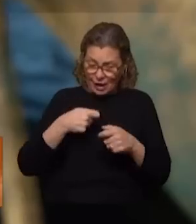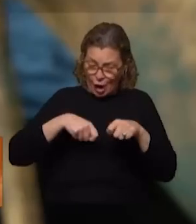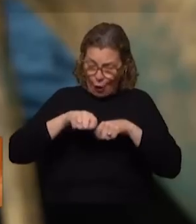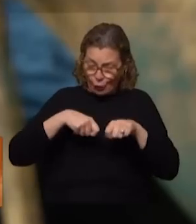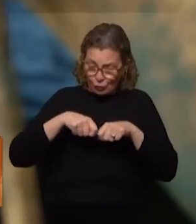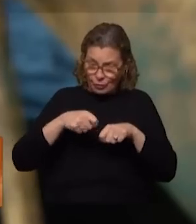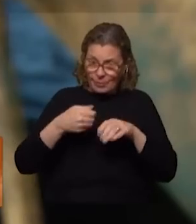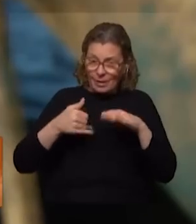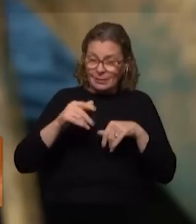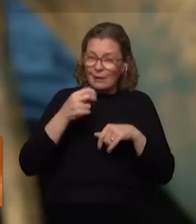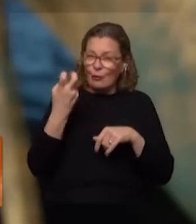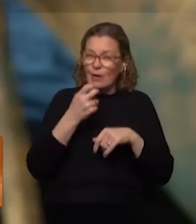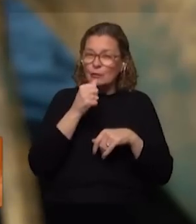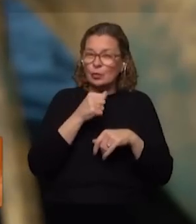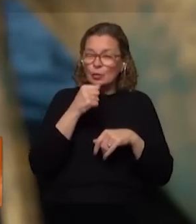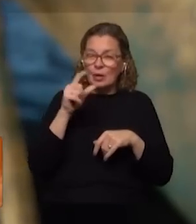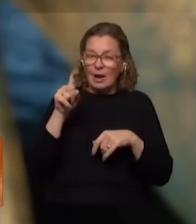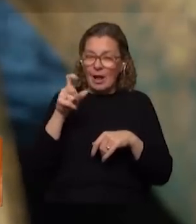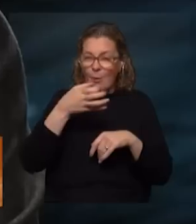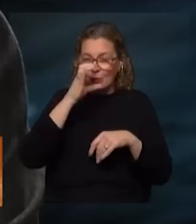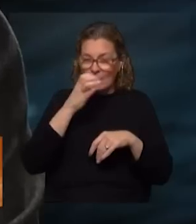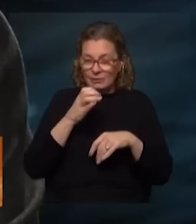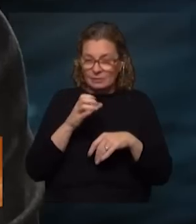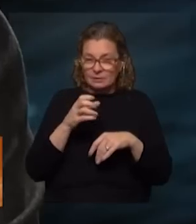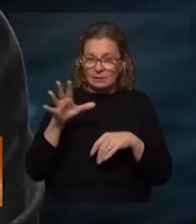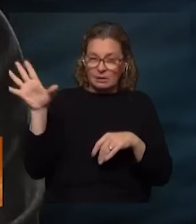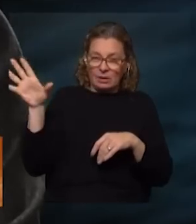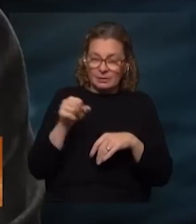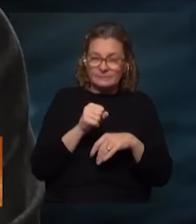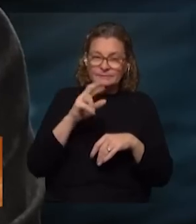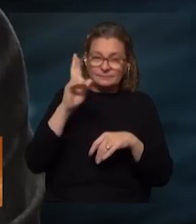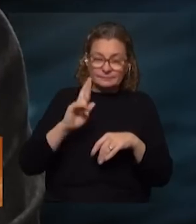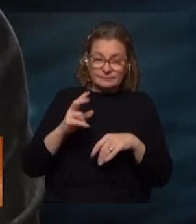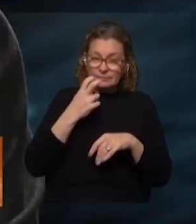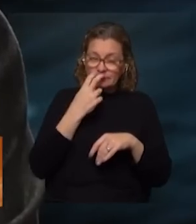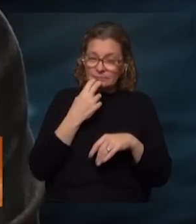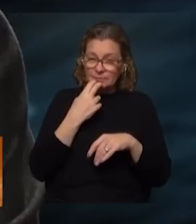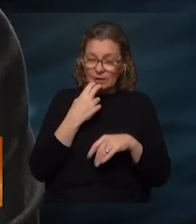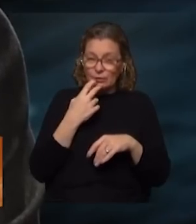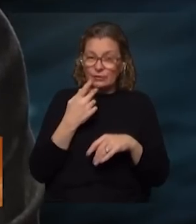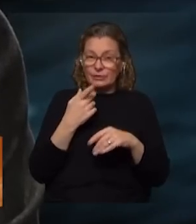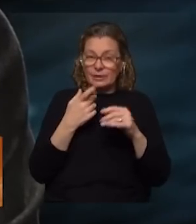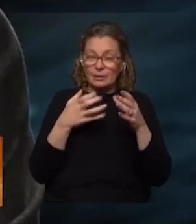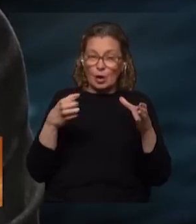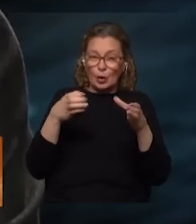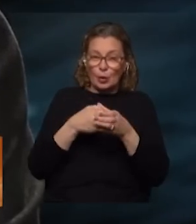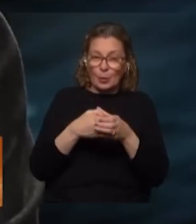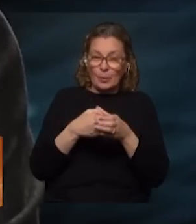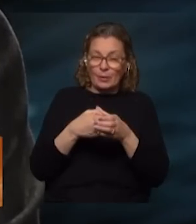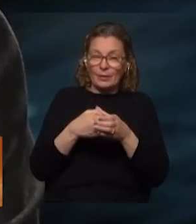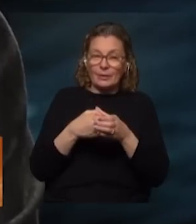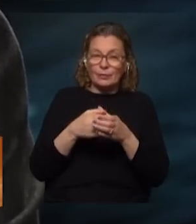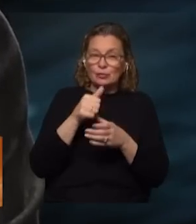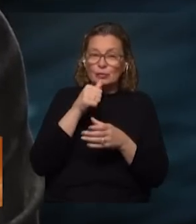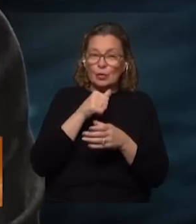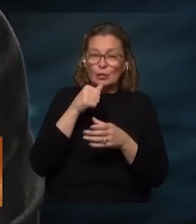que de dar una solución al agua potable o sea esto de traer agua del río San José el punto de vista del gremio de OCE es que es